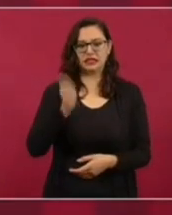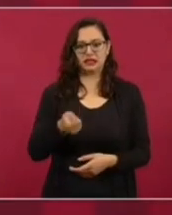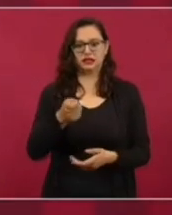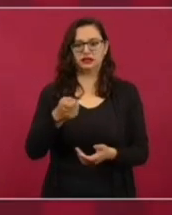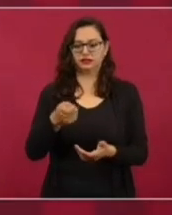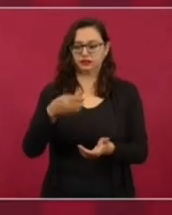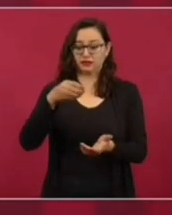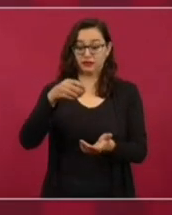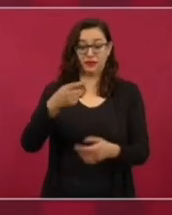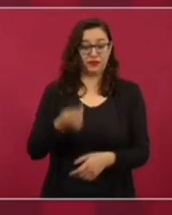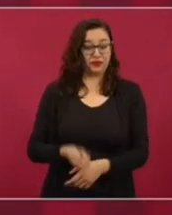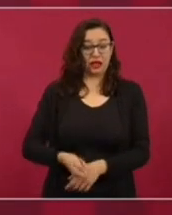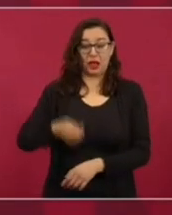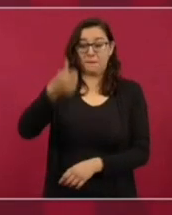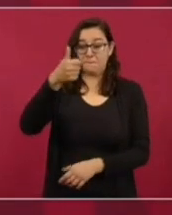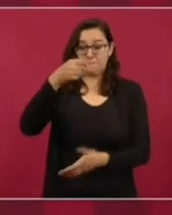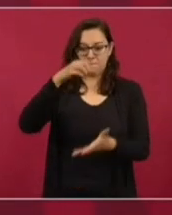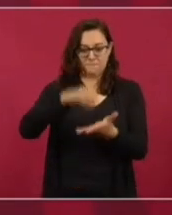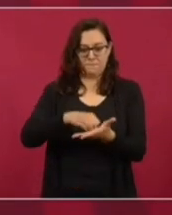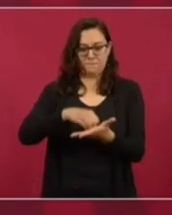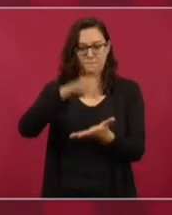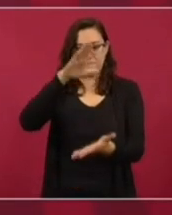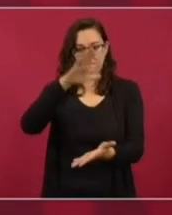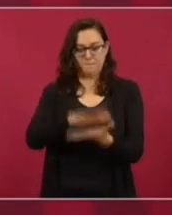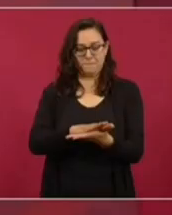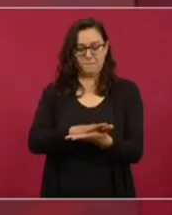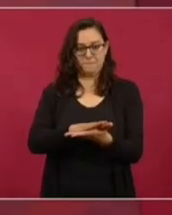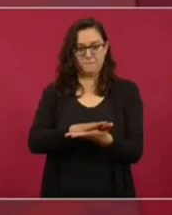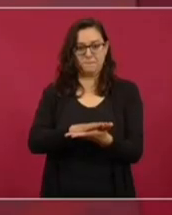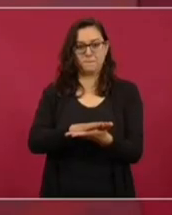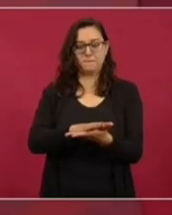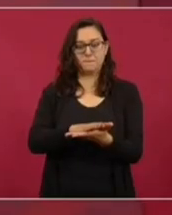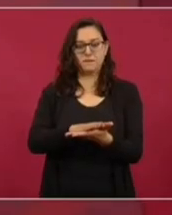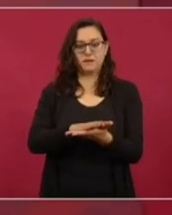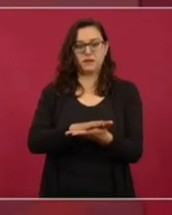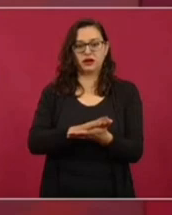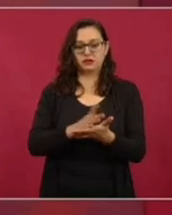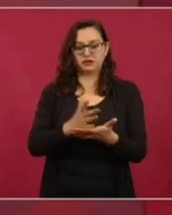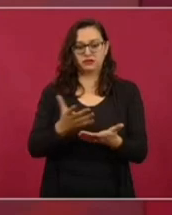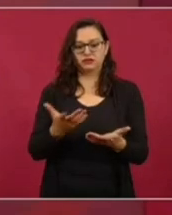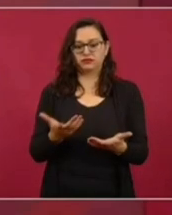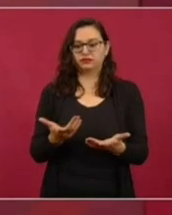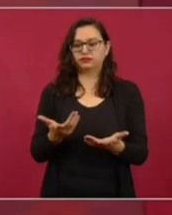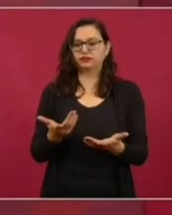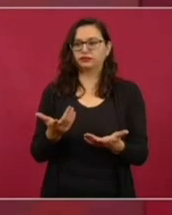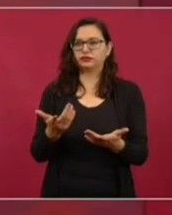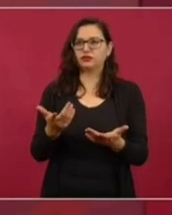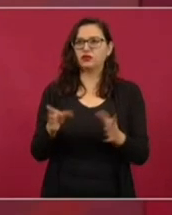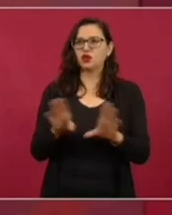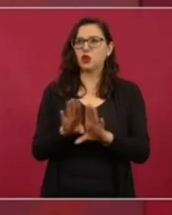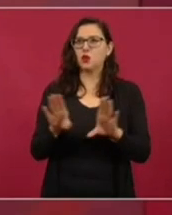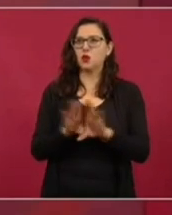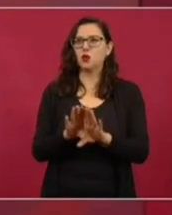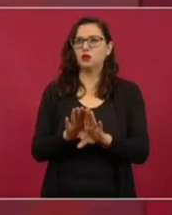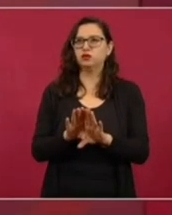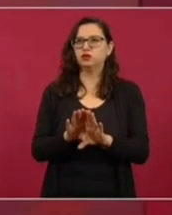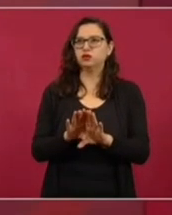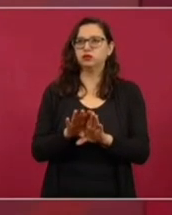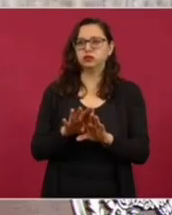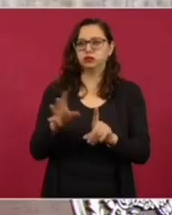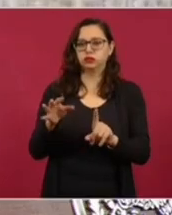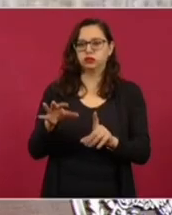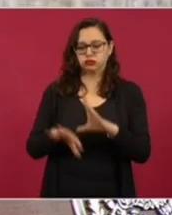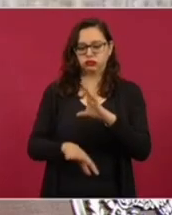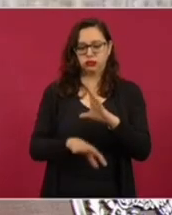que la soberanía dimana